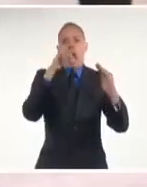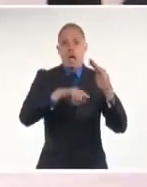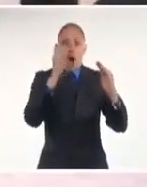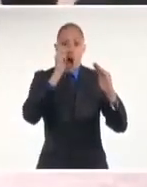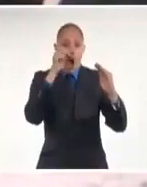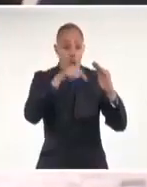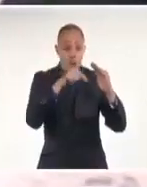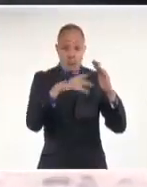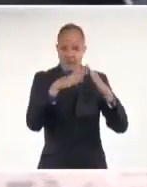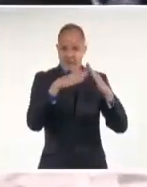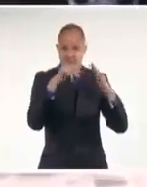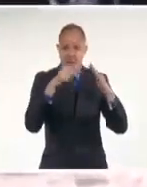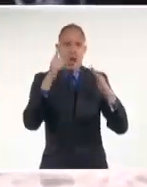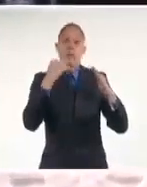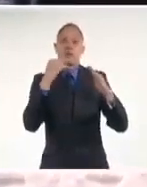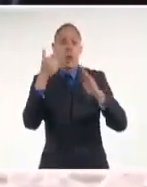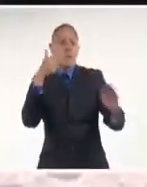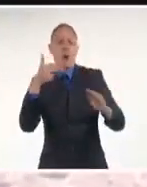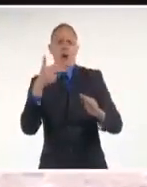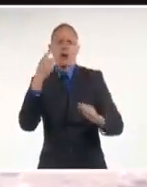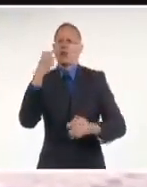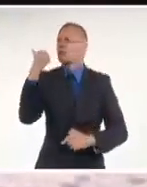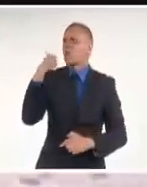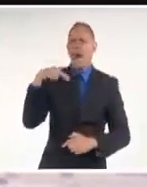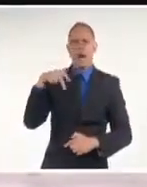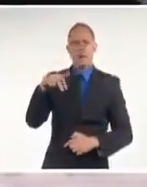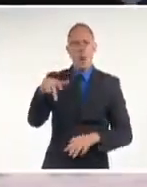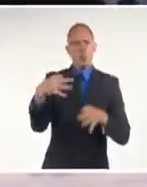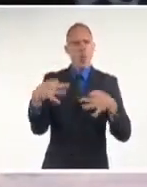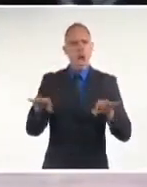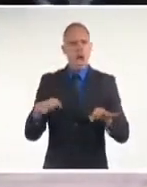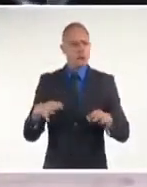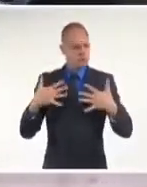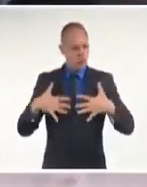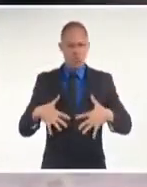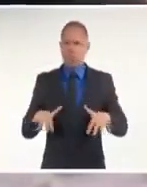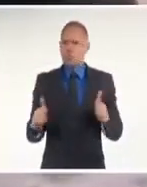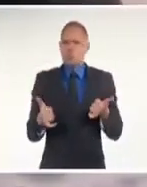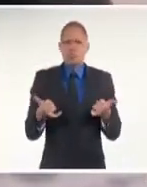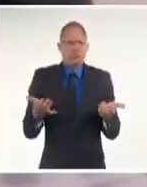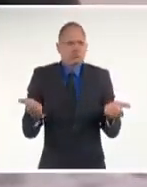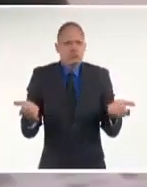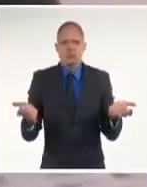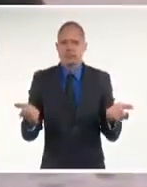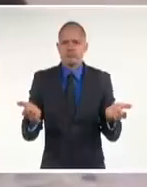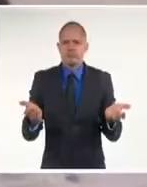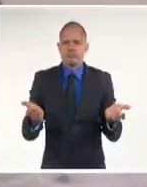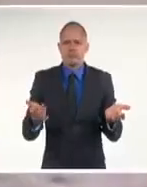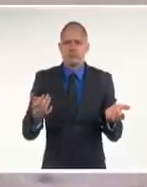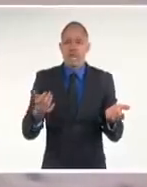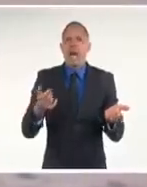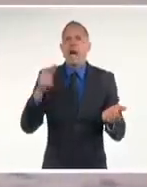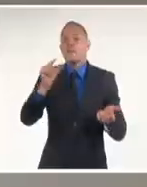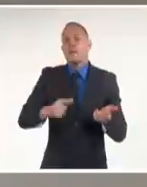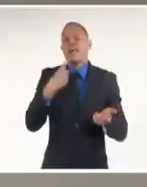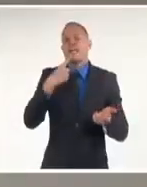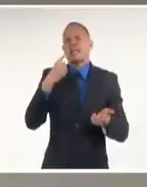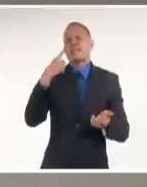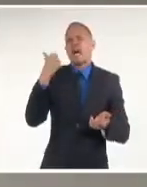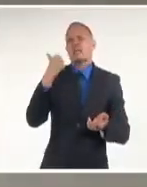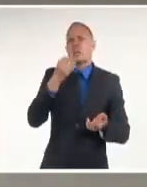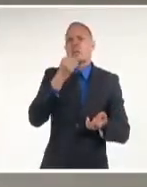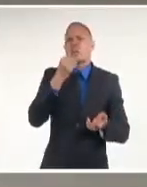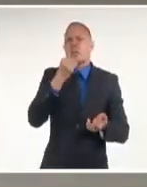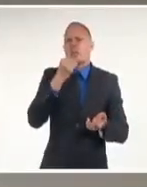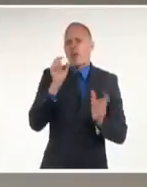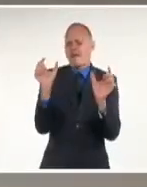tranquilidad y sin señales de daño alguno. Incluso para quienes pudieran dudar de la fecha de estas declaraciones, el cardenense sacó